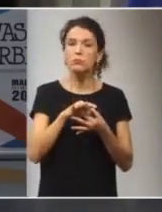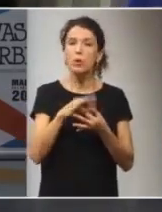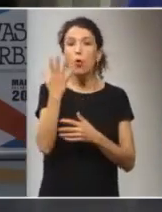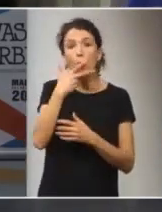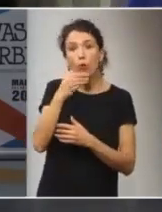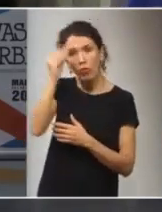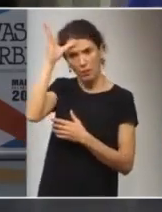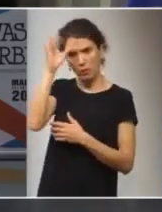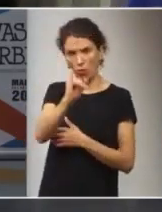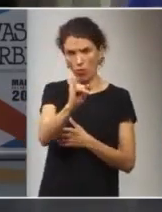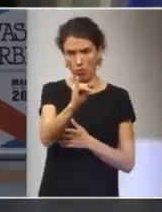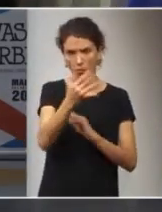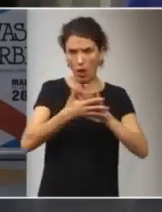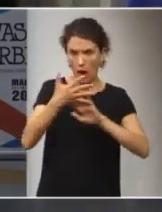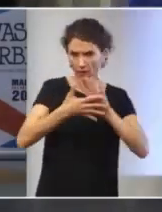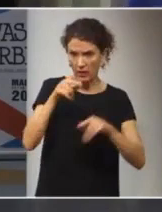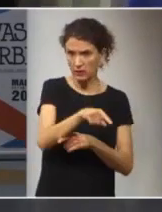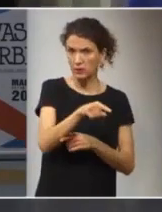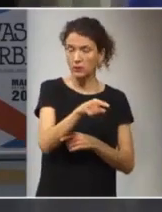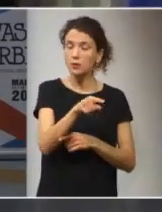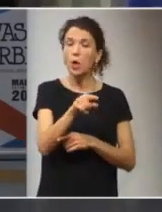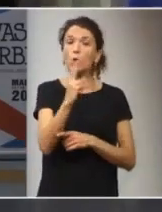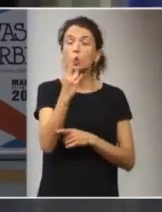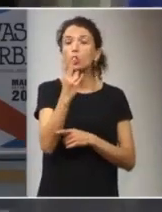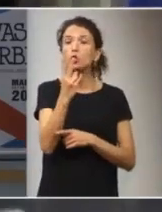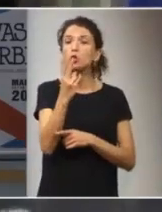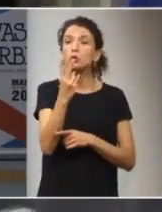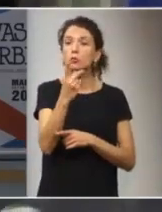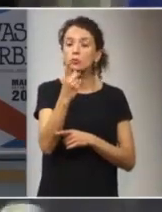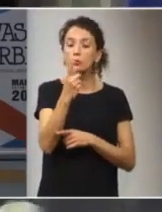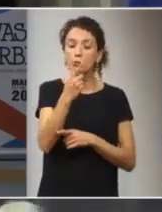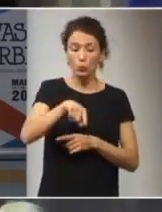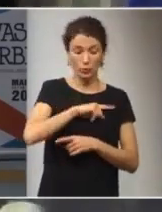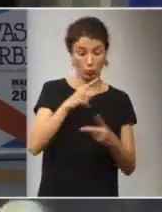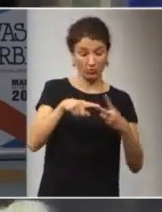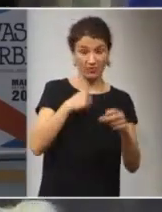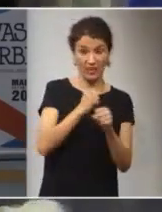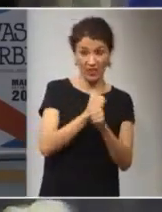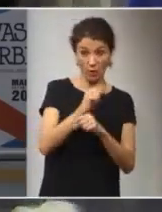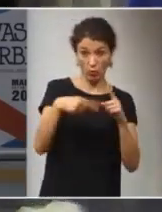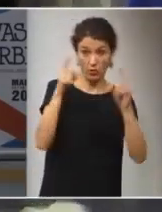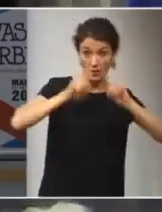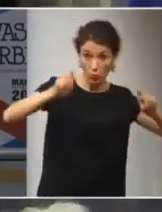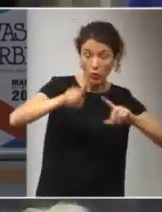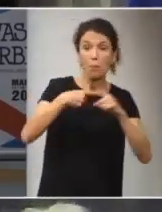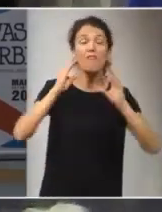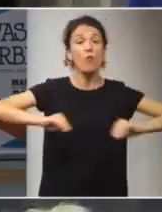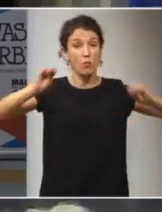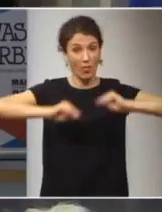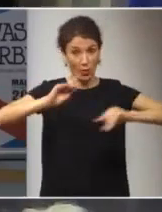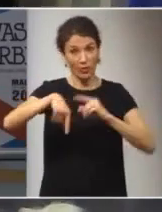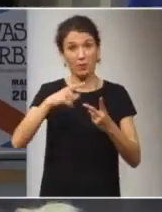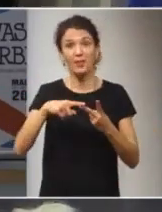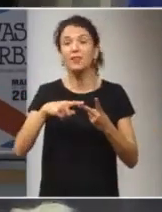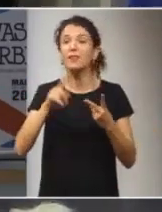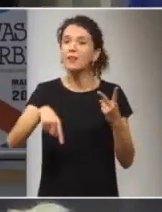conocimiento, y en base a dos patas de nuestro trabajo, que es, por una parte, la educación, la formación, y, por